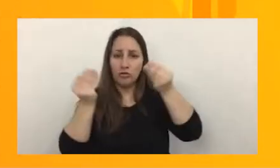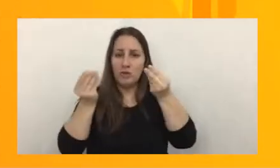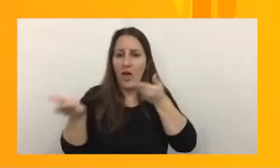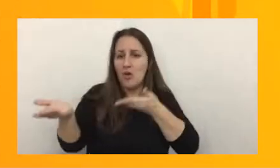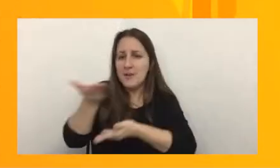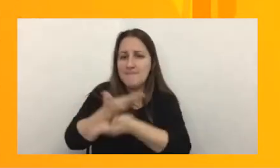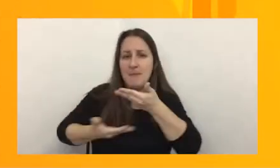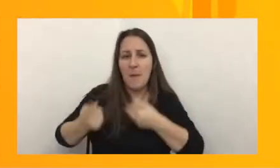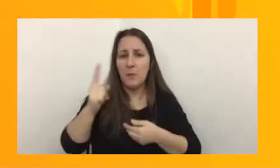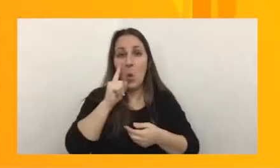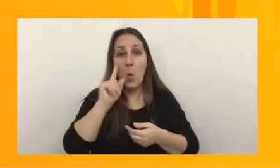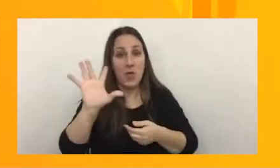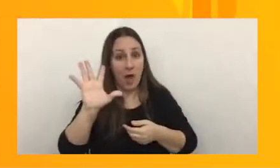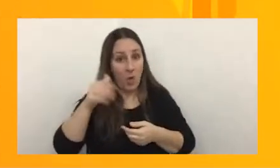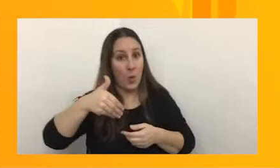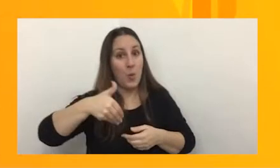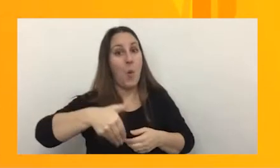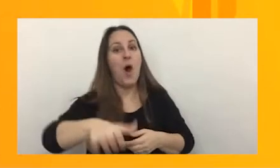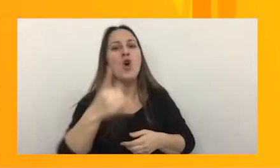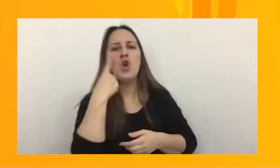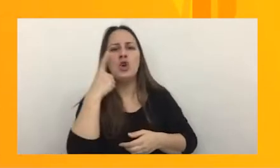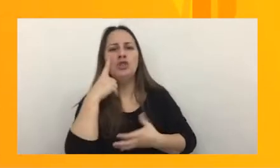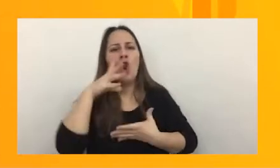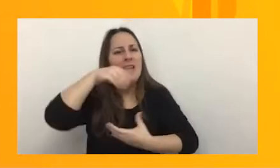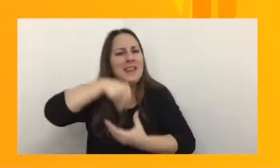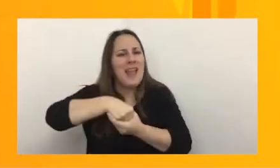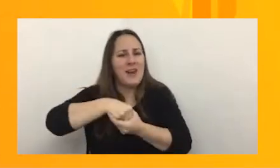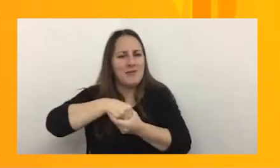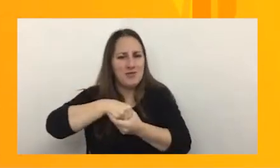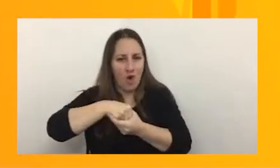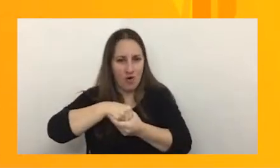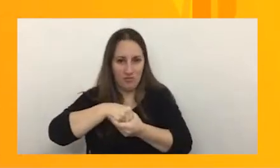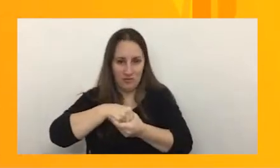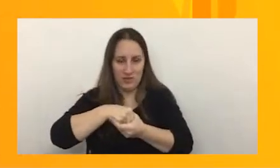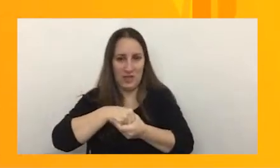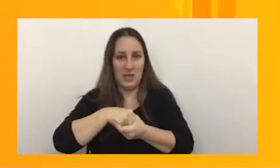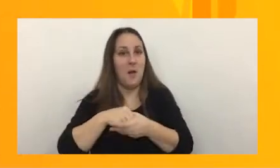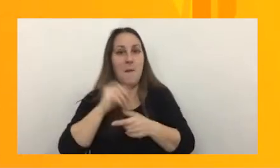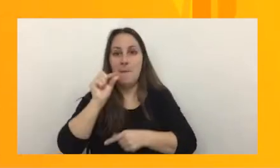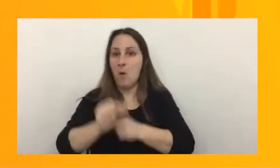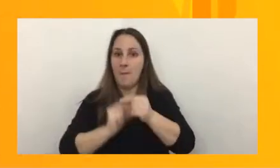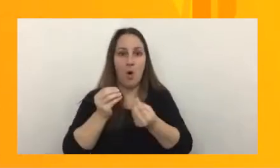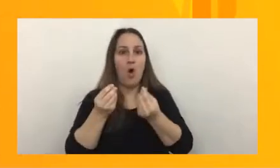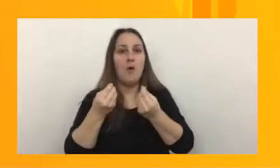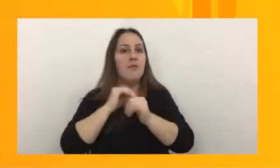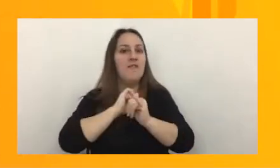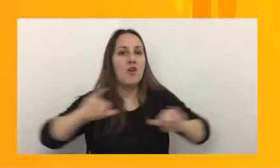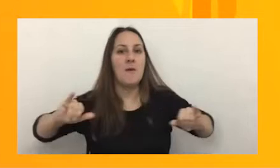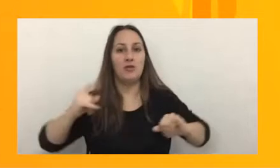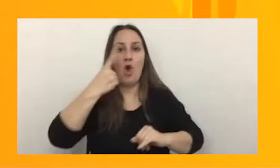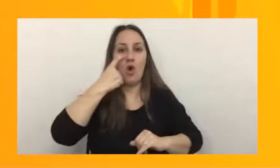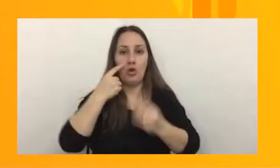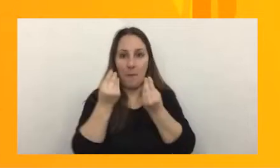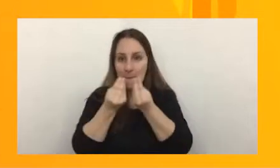de advertirlos que esto venía que el control interno tradicional y la pista de auditoría se perdía y que algo